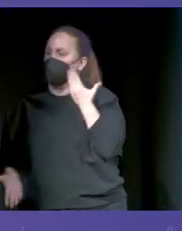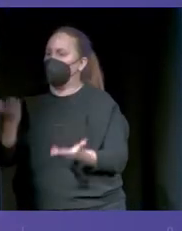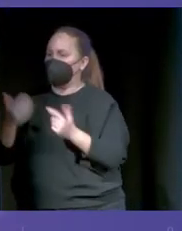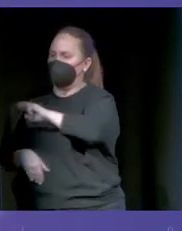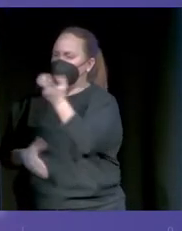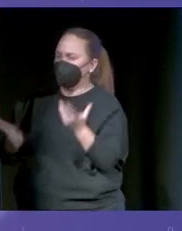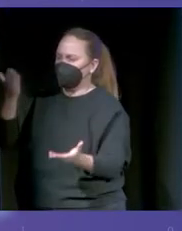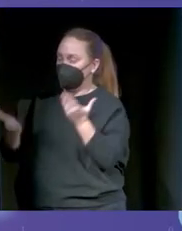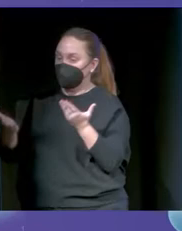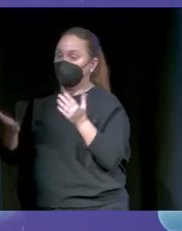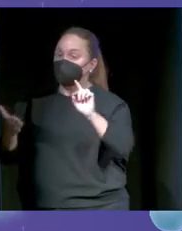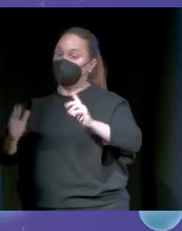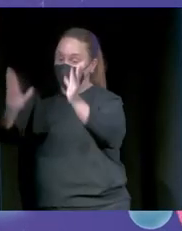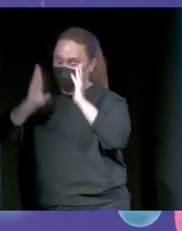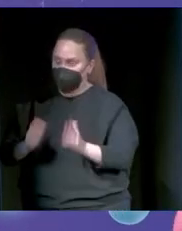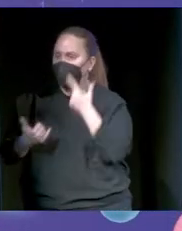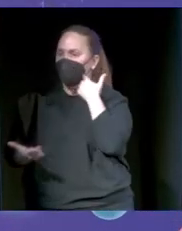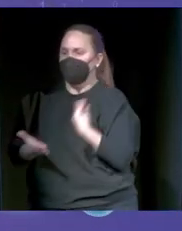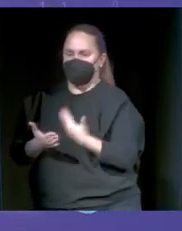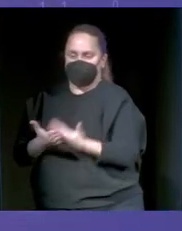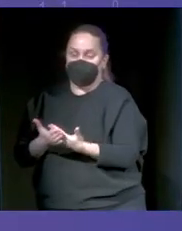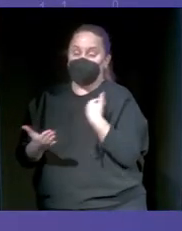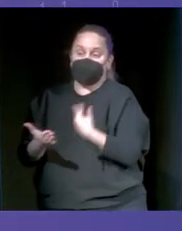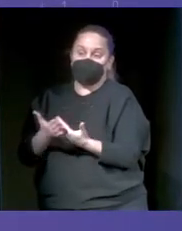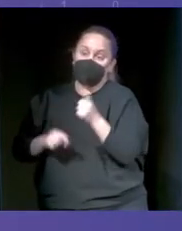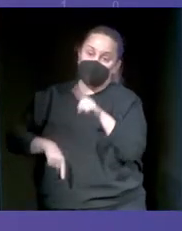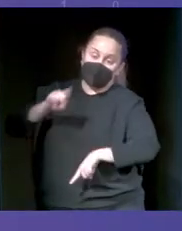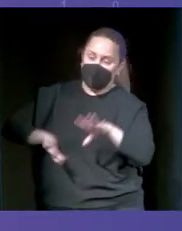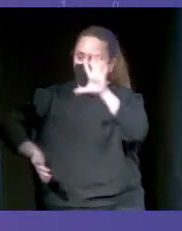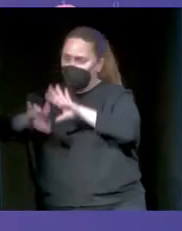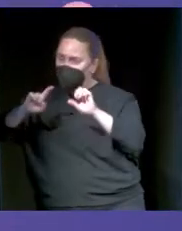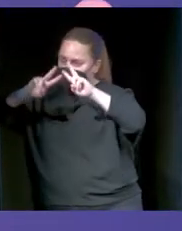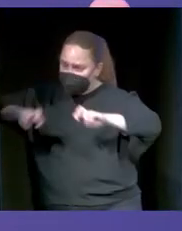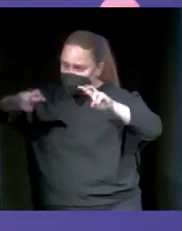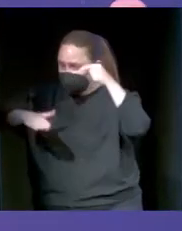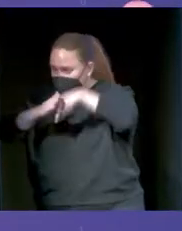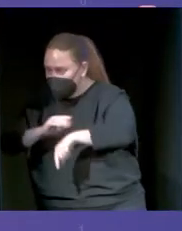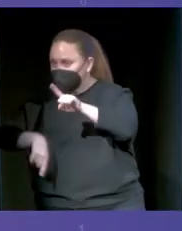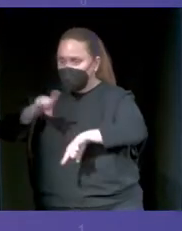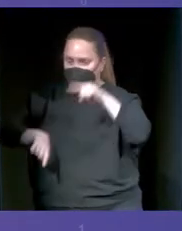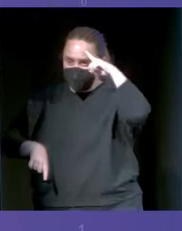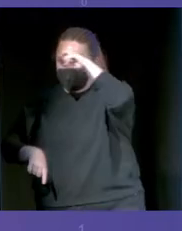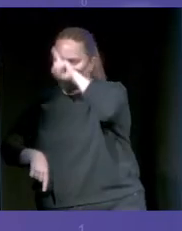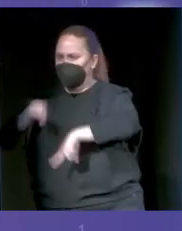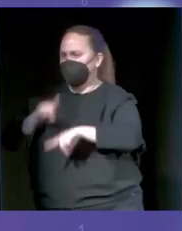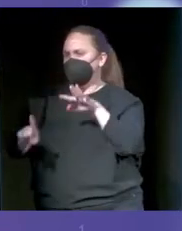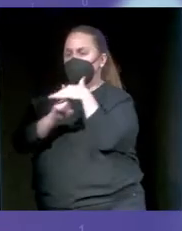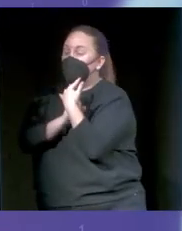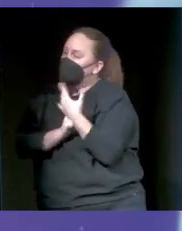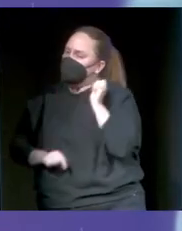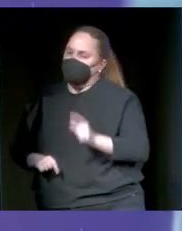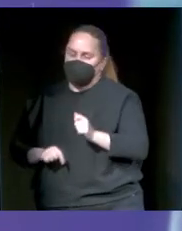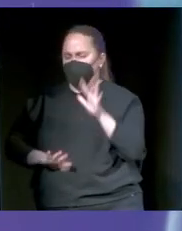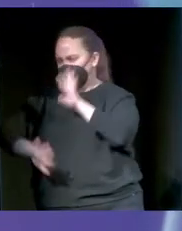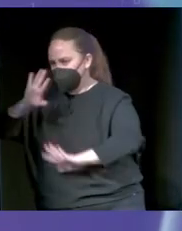El tercer paso es la verificación en sí. La verificación puede ser más o menos compleja dependiendo de los escenarios. Pero por lo general es muy compleja. Y por